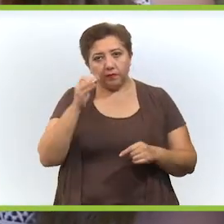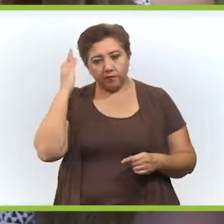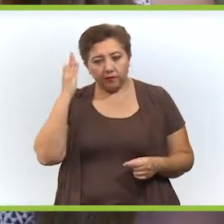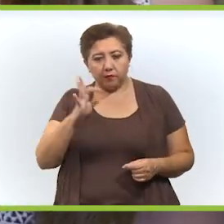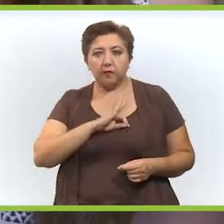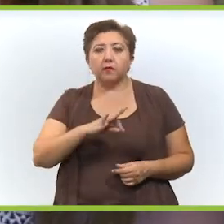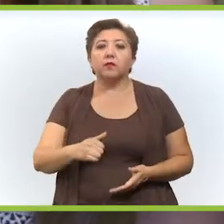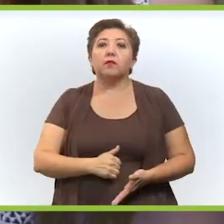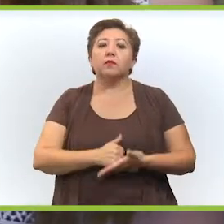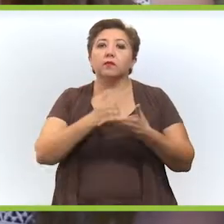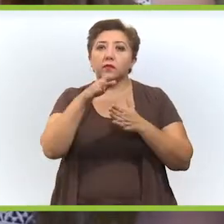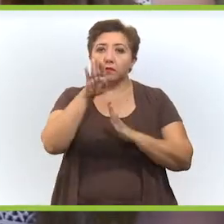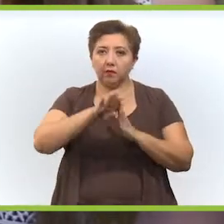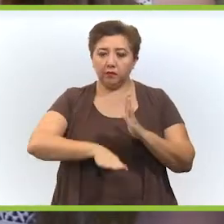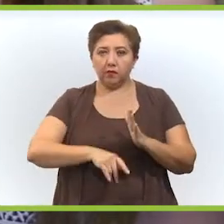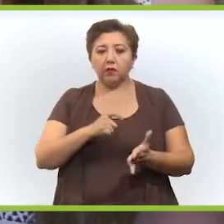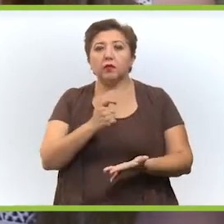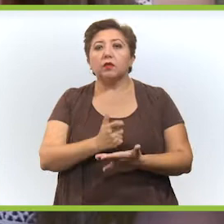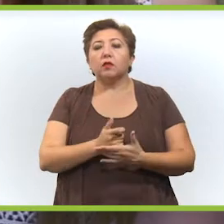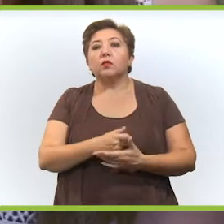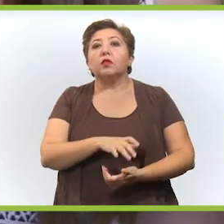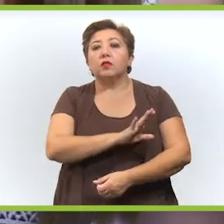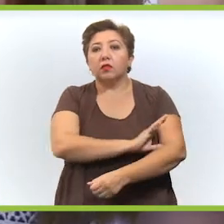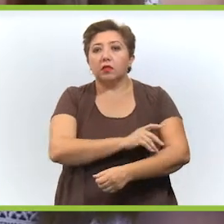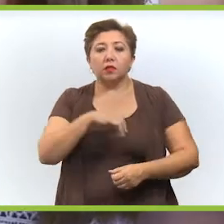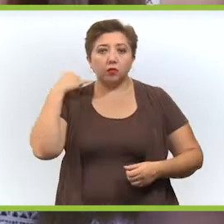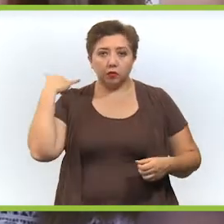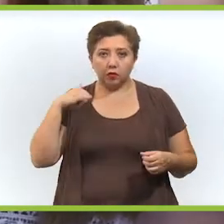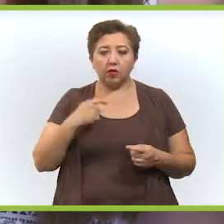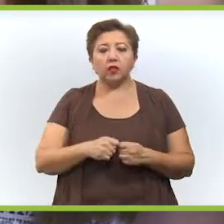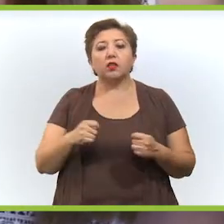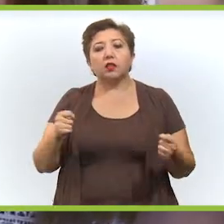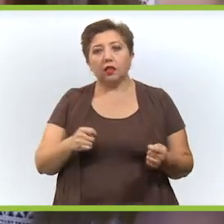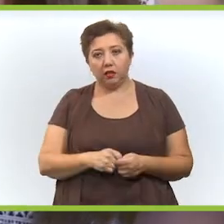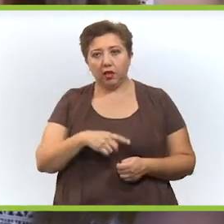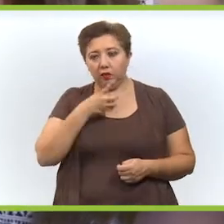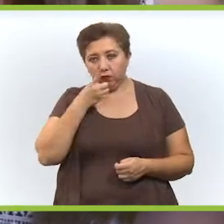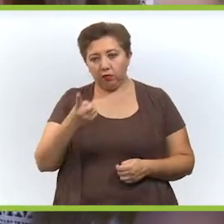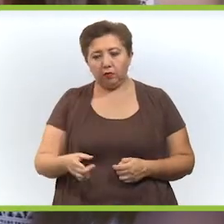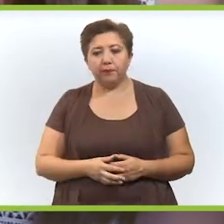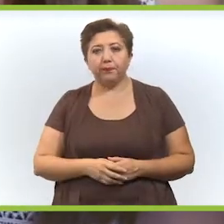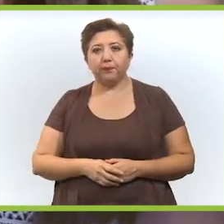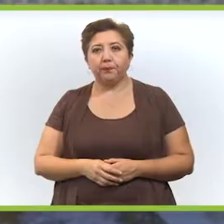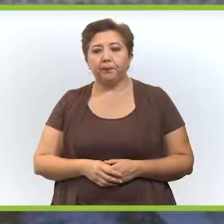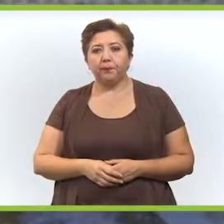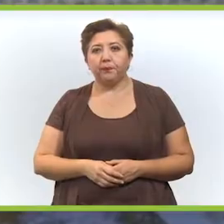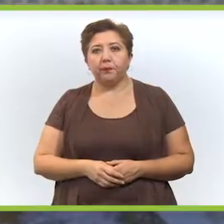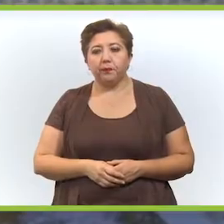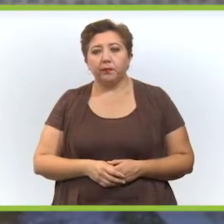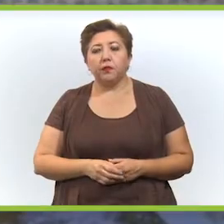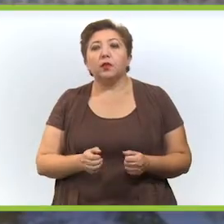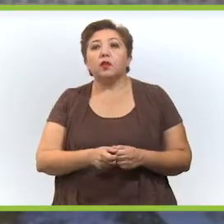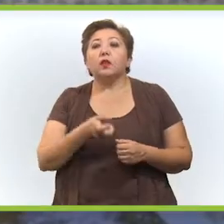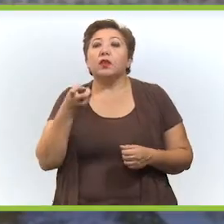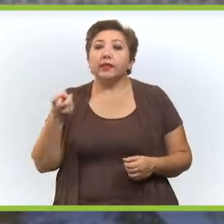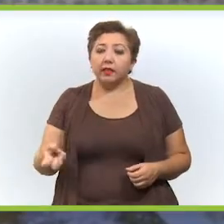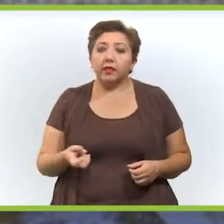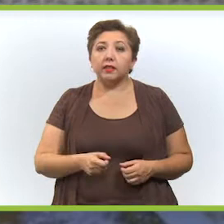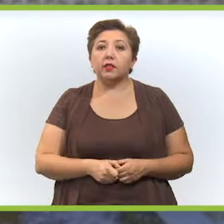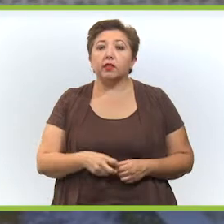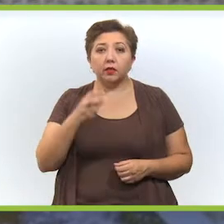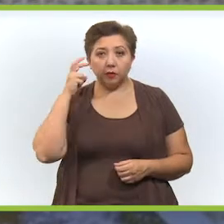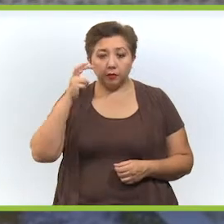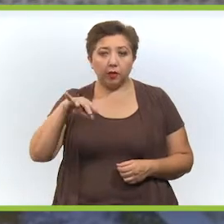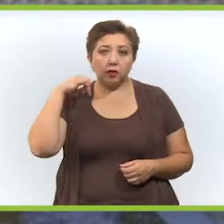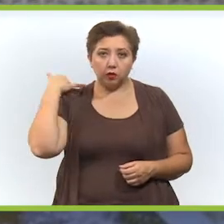plazo nos va a permitir bajar estos costos de energía eléctrica en Yucatán, que tanto nos duele al bolsillo de los yucatecos. Con esto, sin duda alguna,